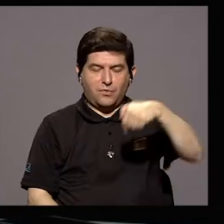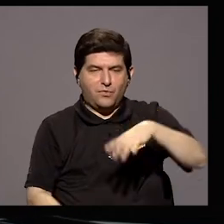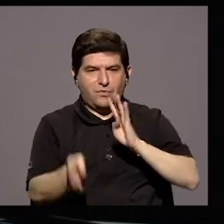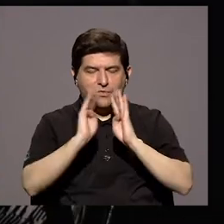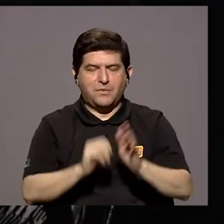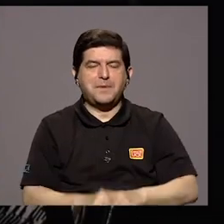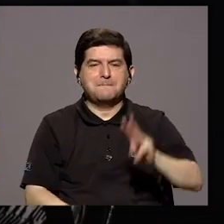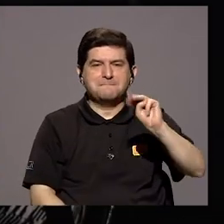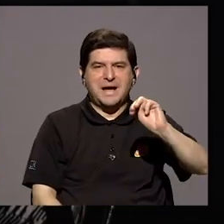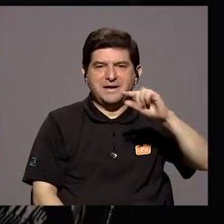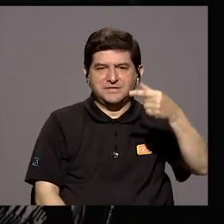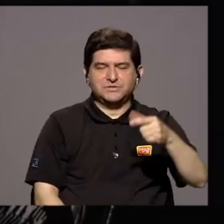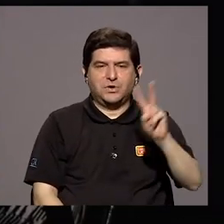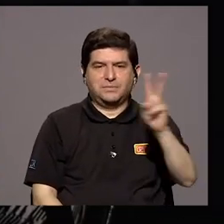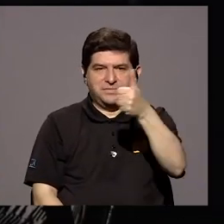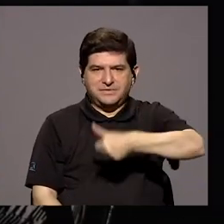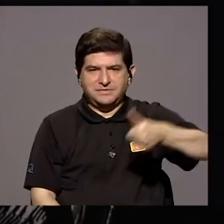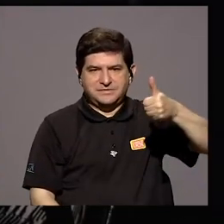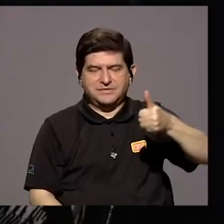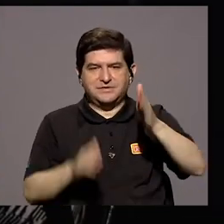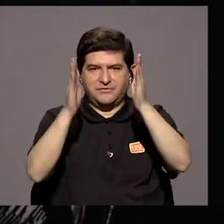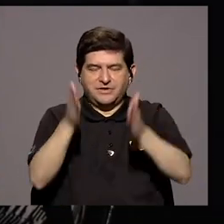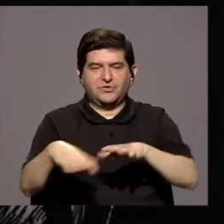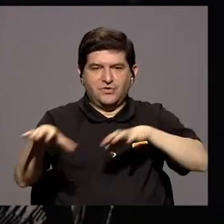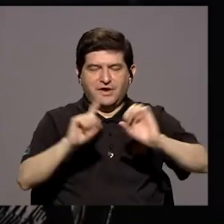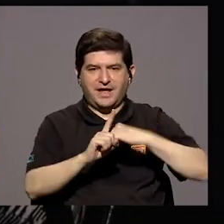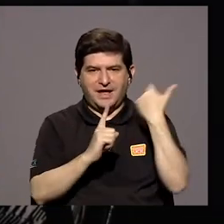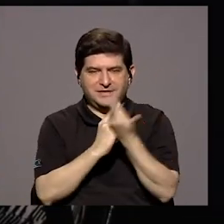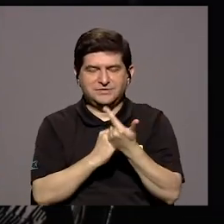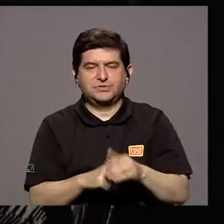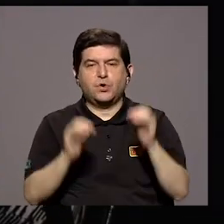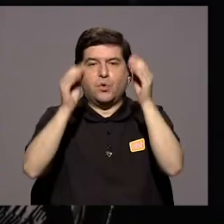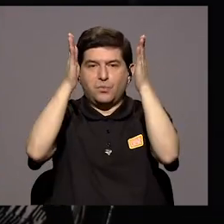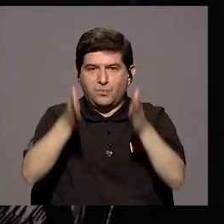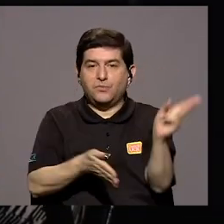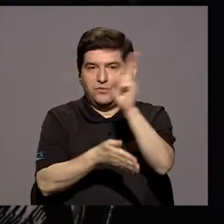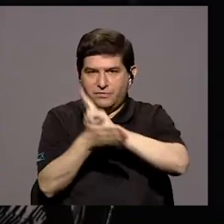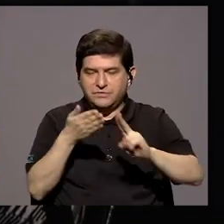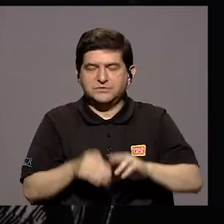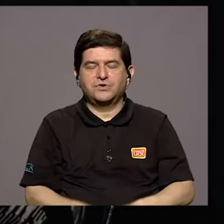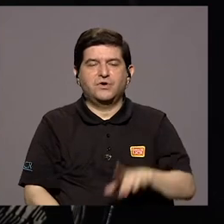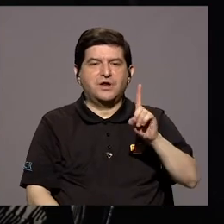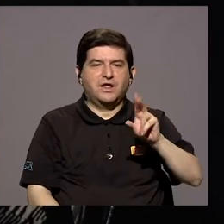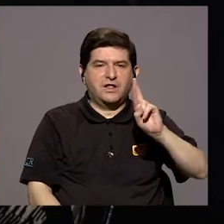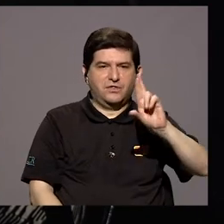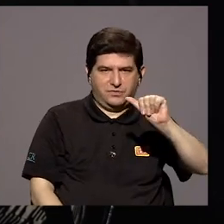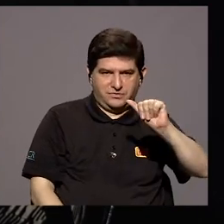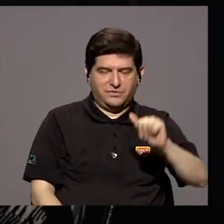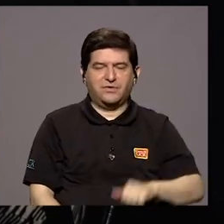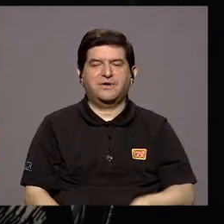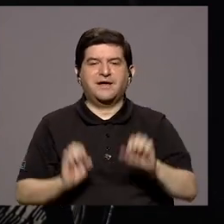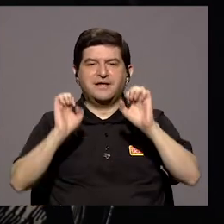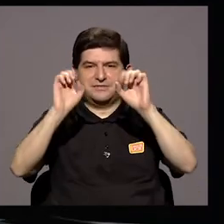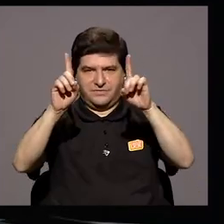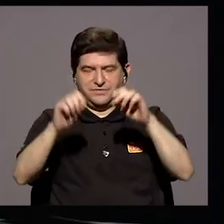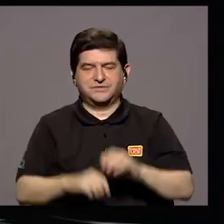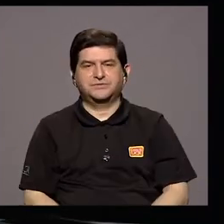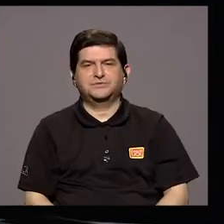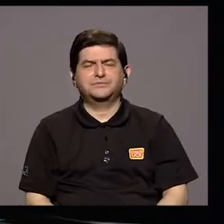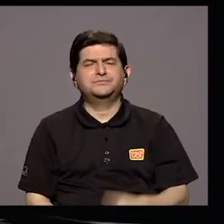Marisol Gutiérrez Vicedoctora de Acción Social Catedrática de esta universidad Y doctora en educación Doña Marisol